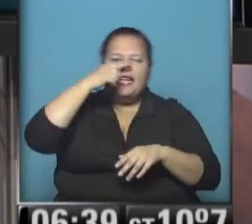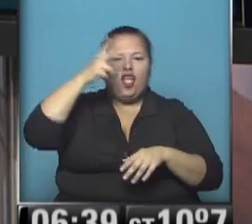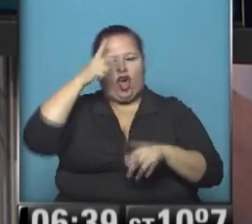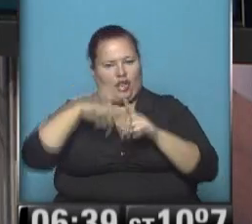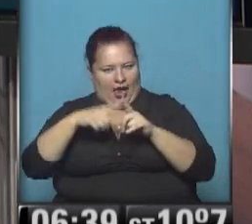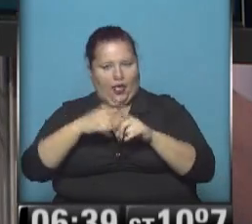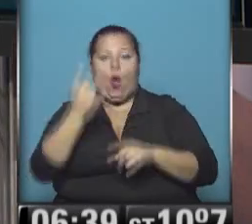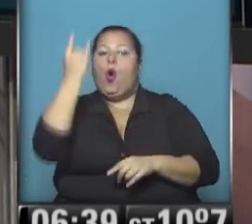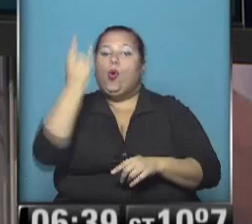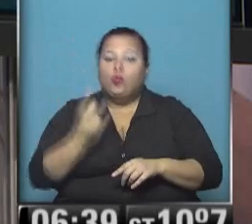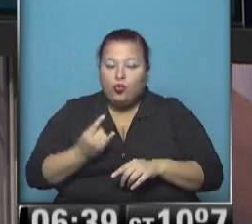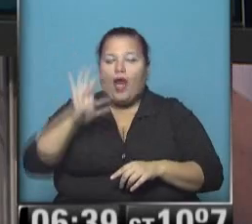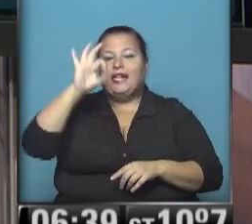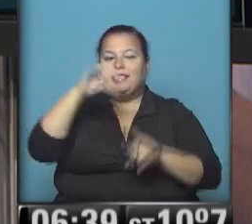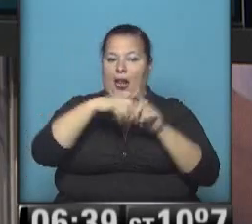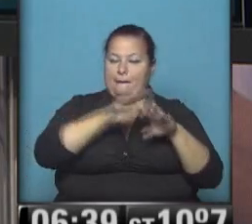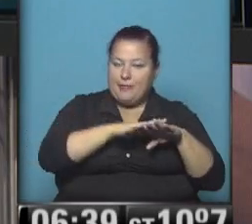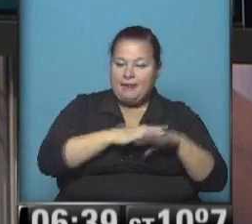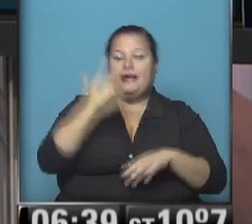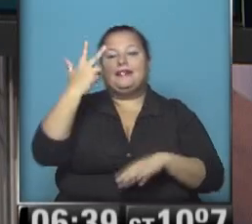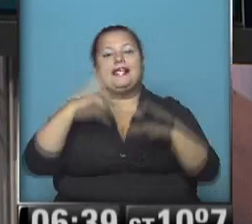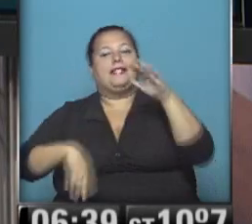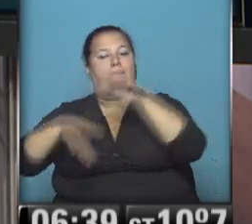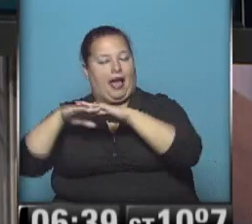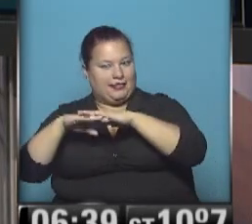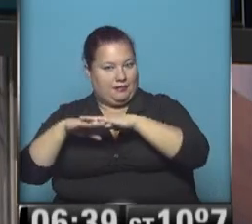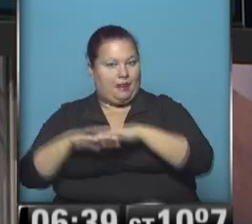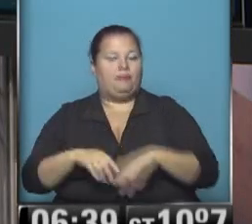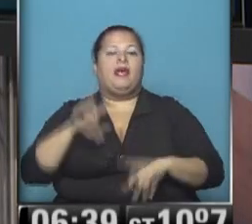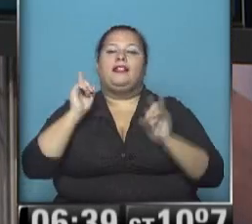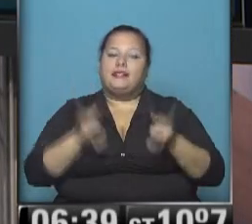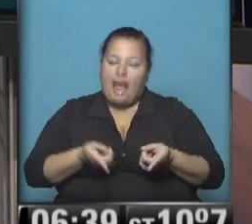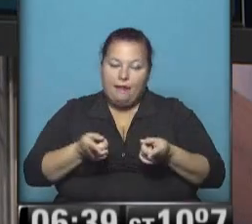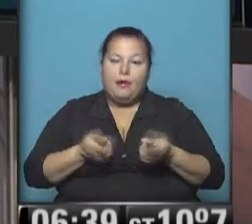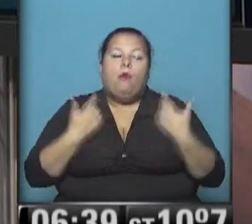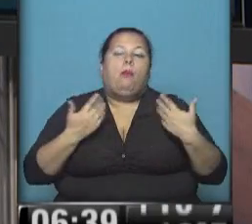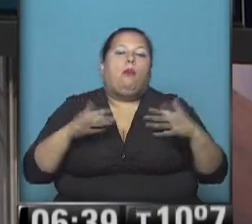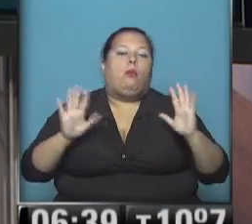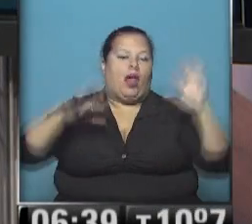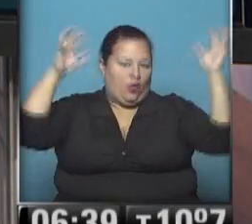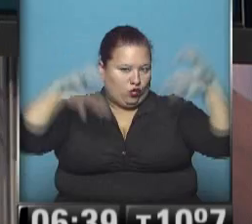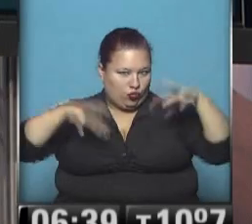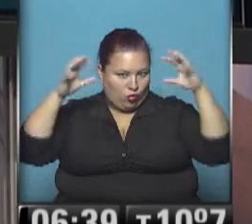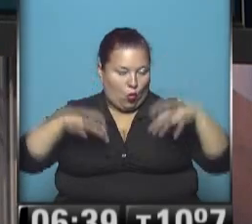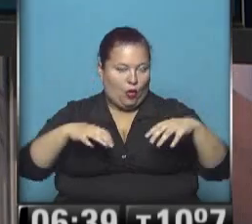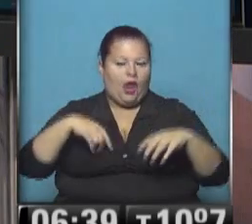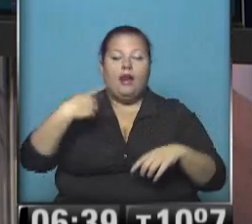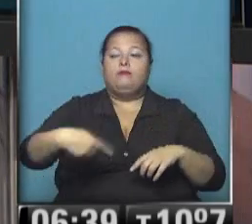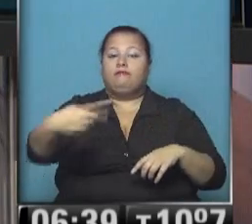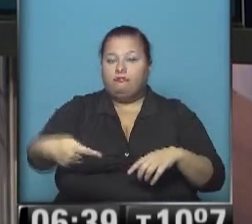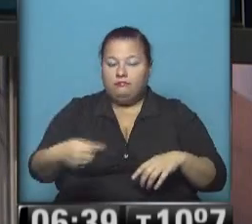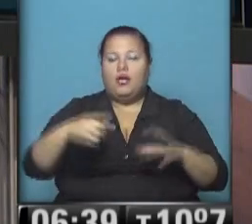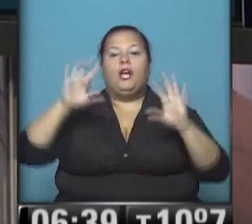8 grados en Ushuaia 0 grados la mínima 3 grados la temperatura máxima y así también la posibilidad de precipitaciones los próximos días